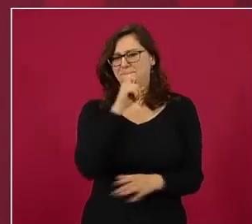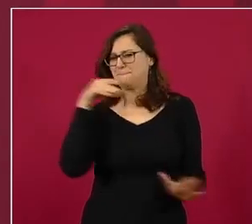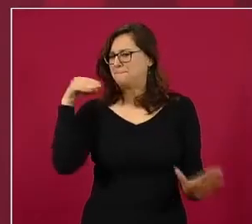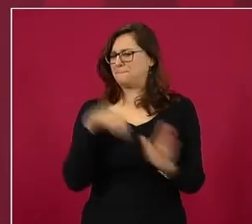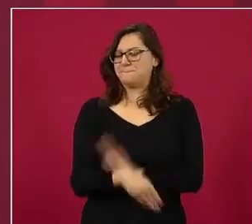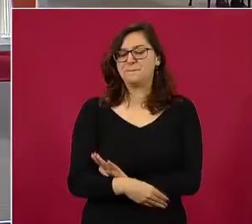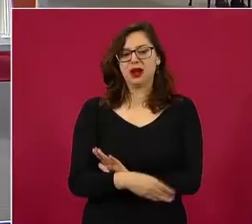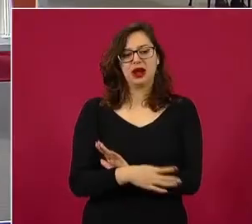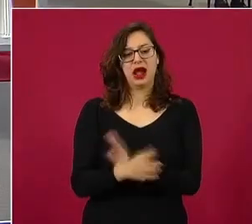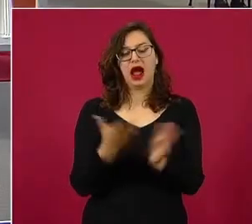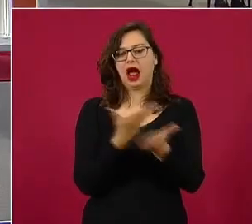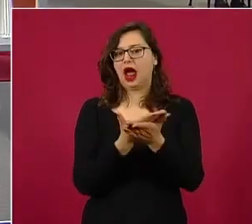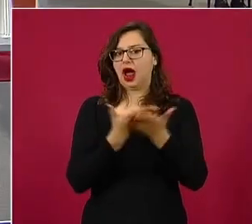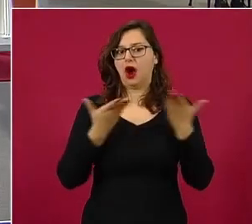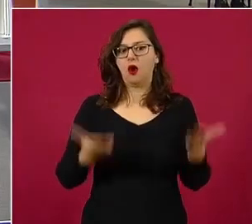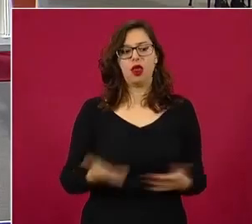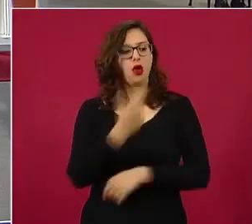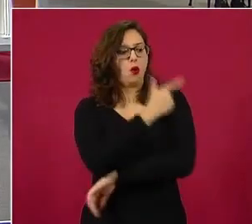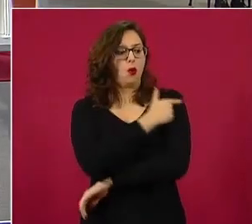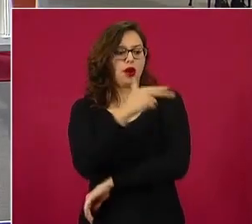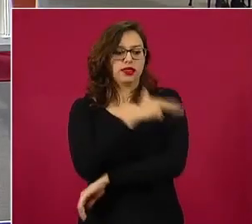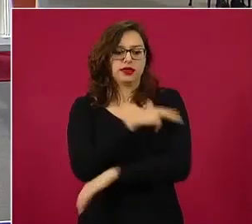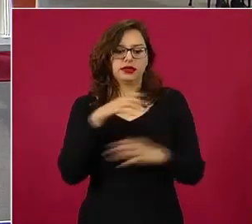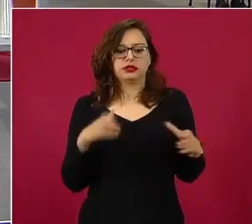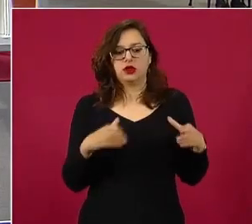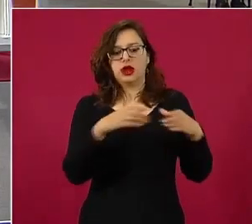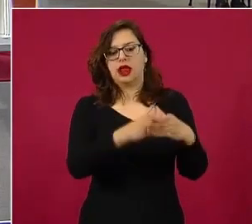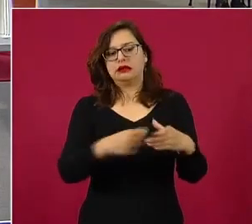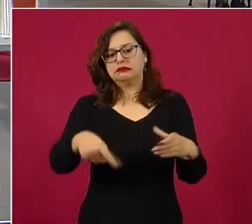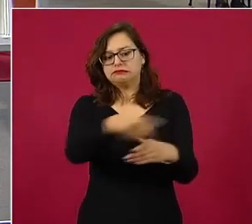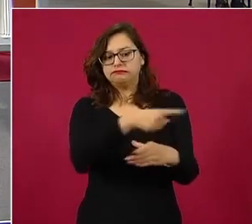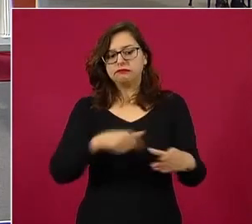Entonces, necesitamos que la Guardia Nacional